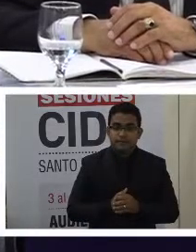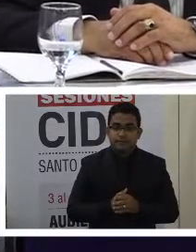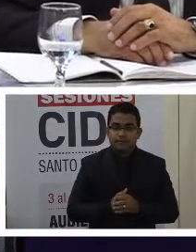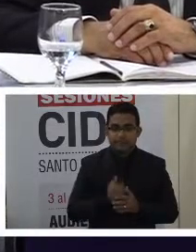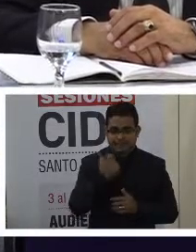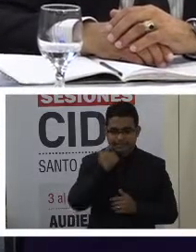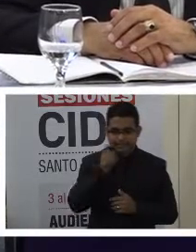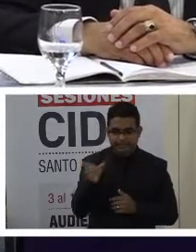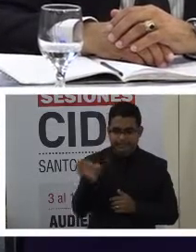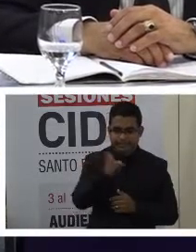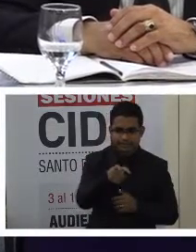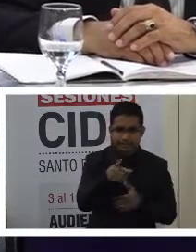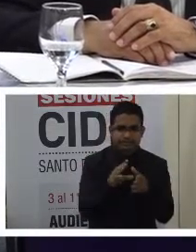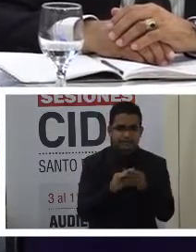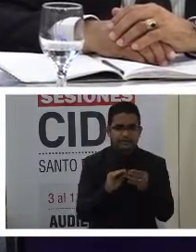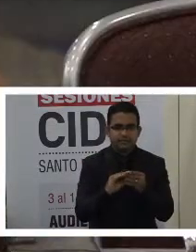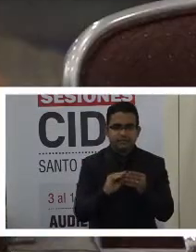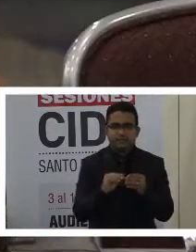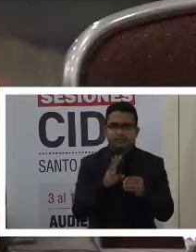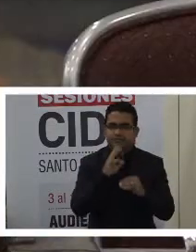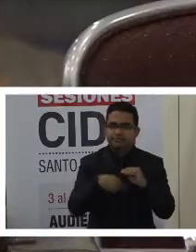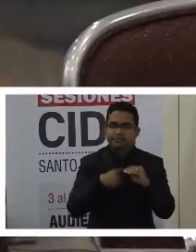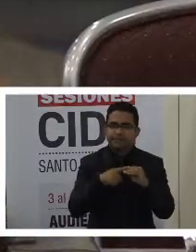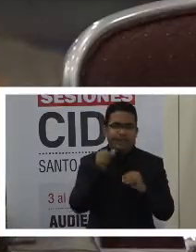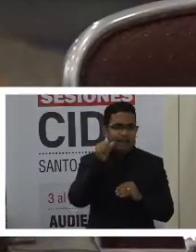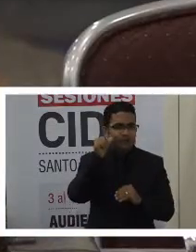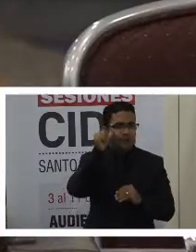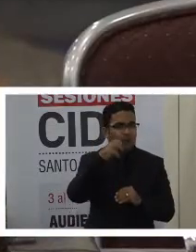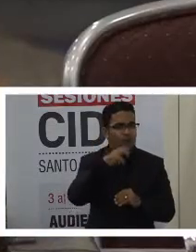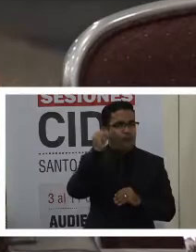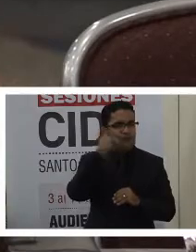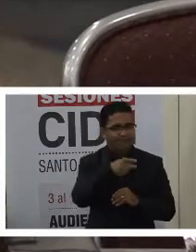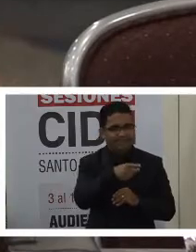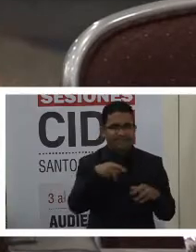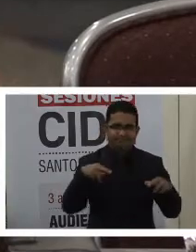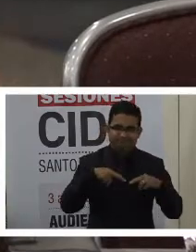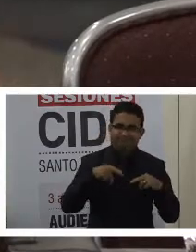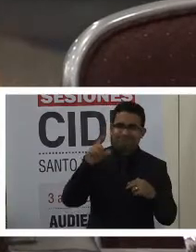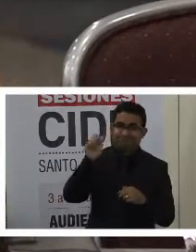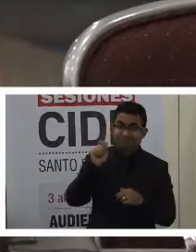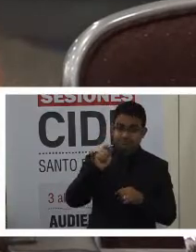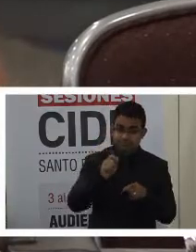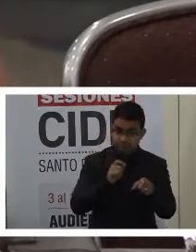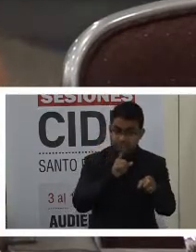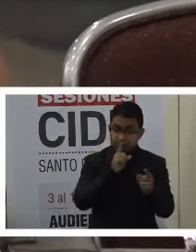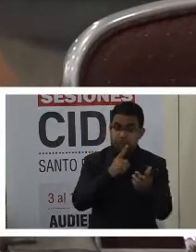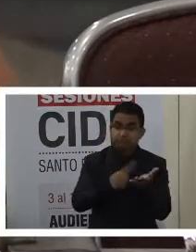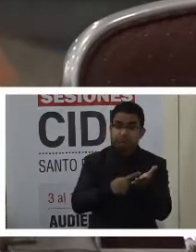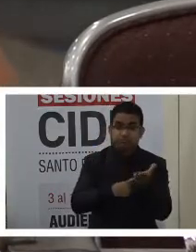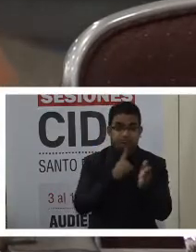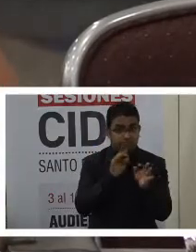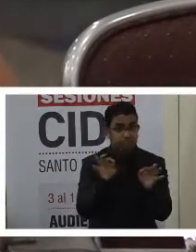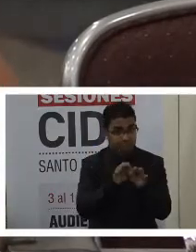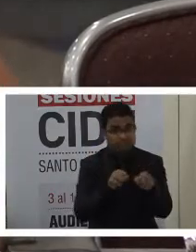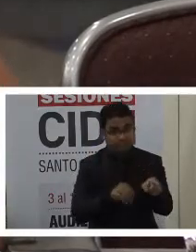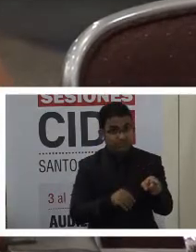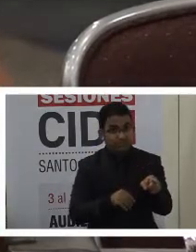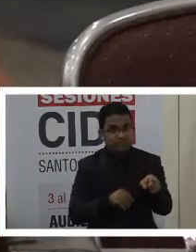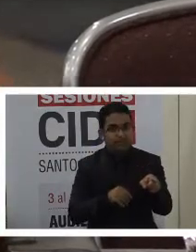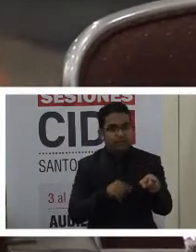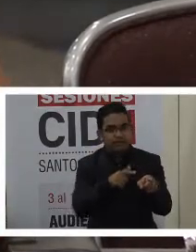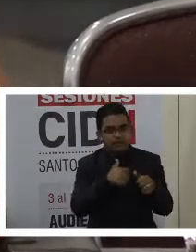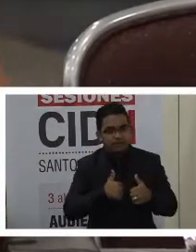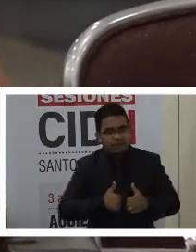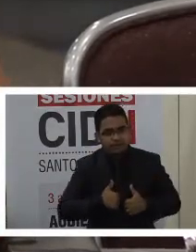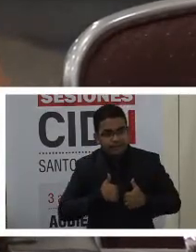lo que señalaban acerca de los adultos mayores, importante la situación, señalar lo que viven